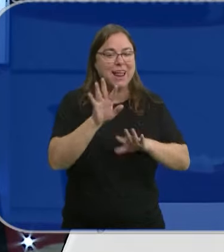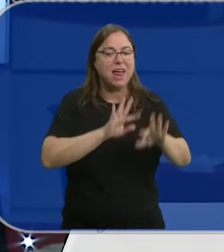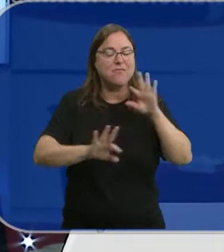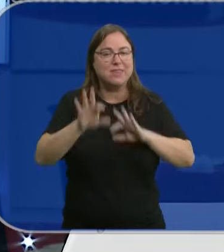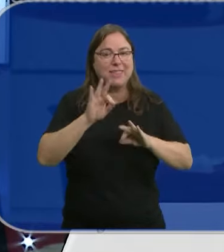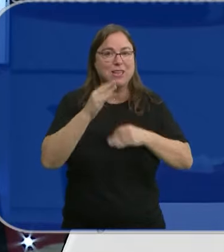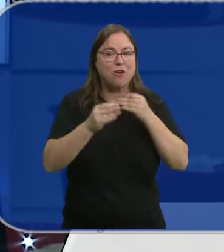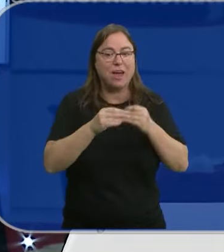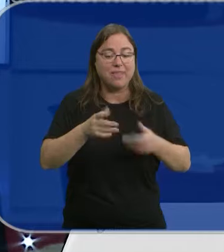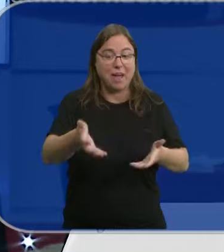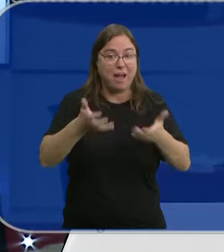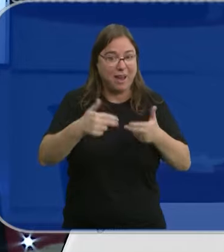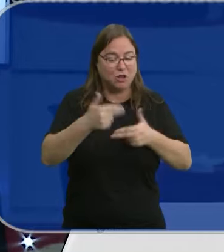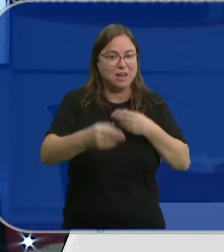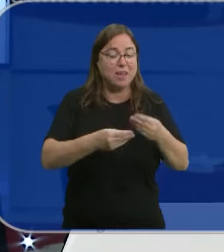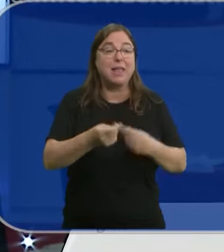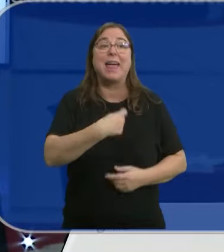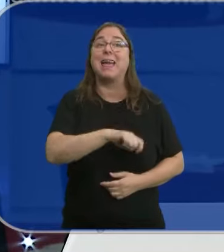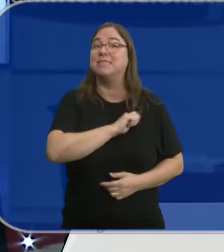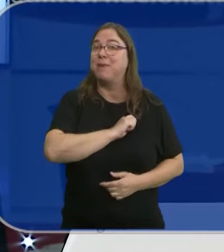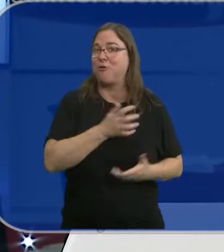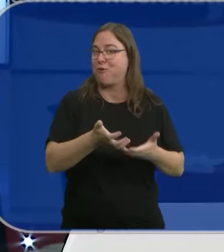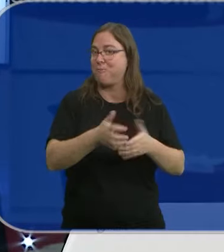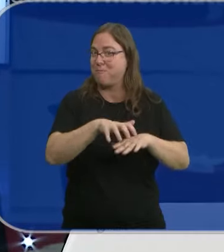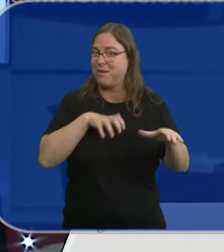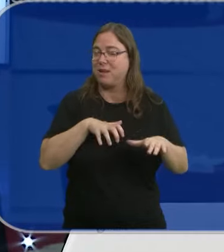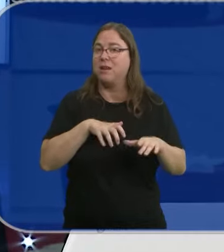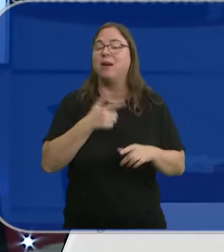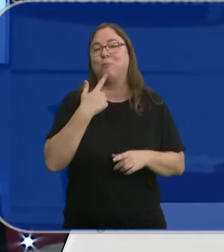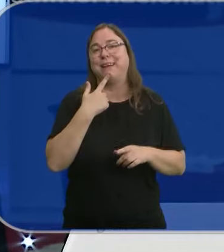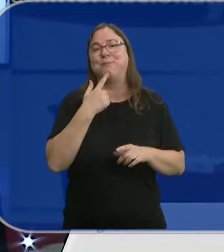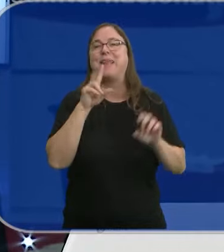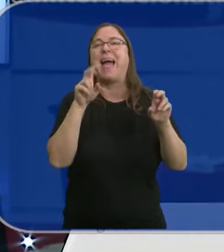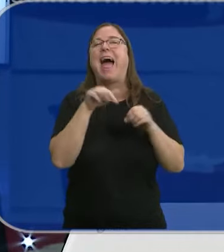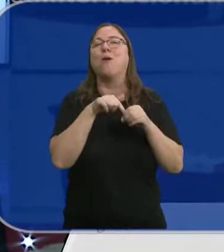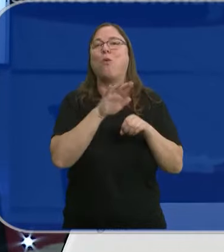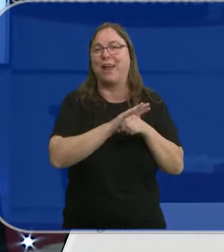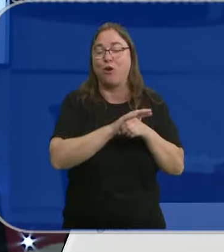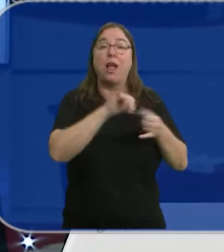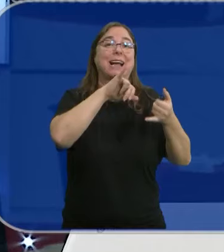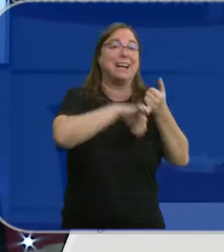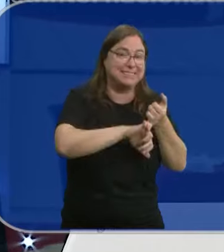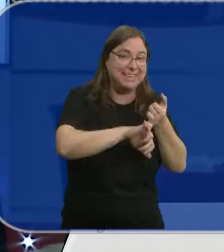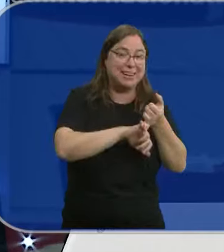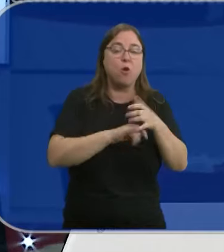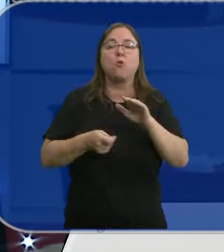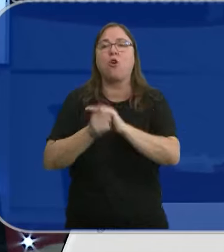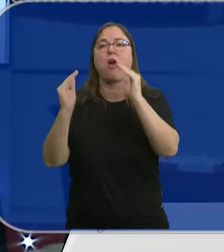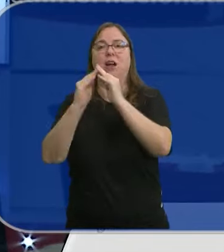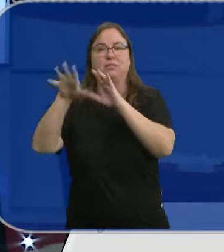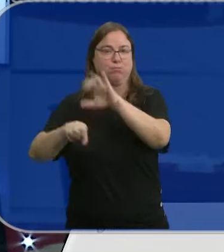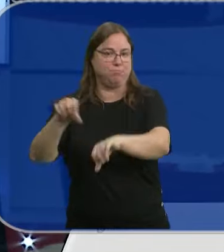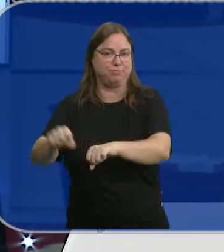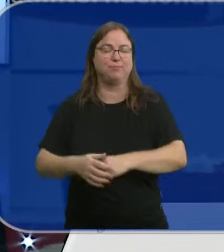decisiones que toman los agraciados. Los españoles, sobre todo, utilizan los premios para tapar agujeros, para casarse o para invertirlo en bienes